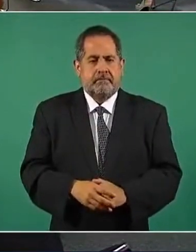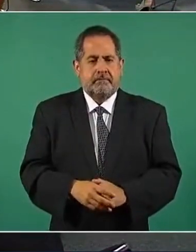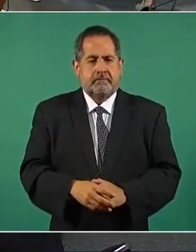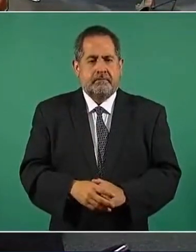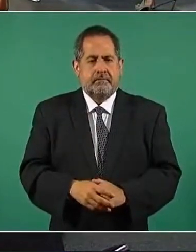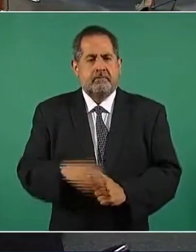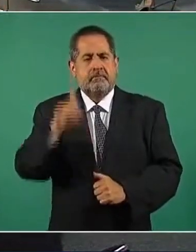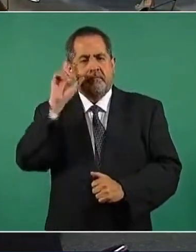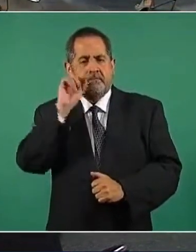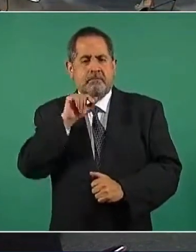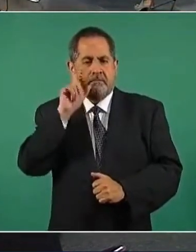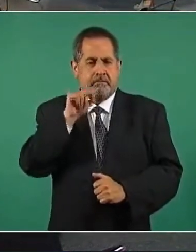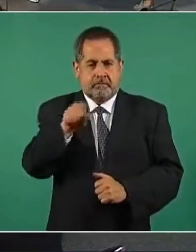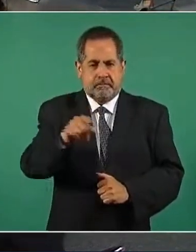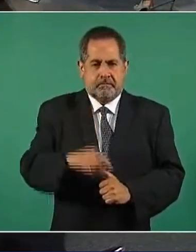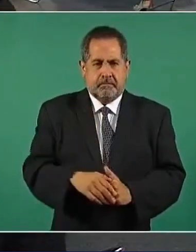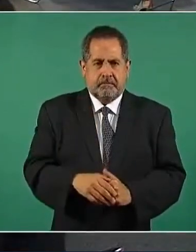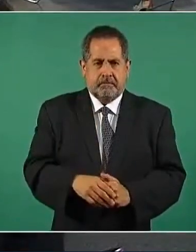Mañana.